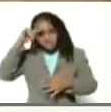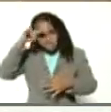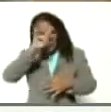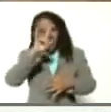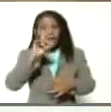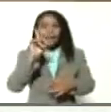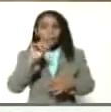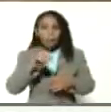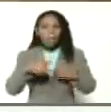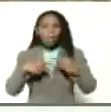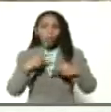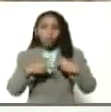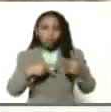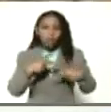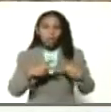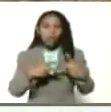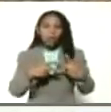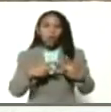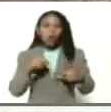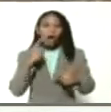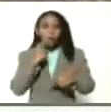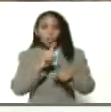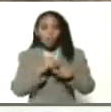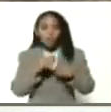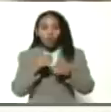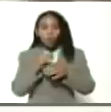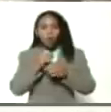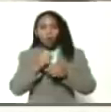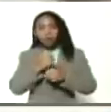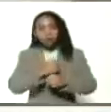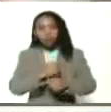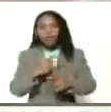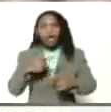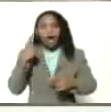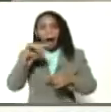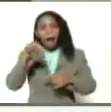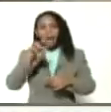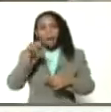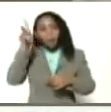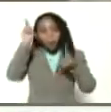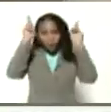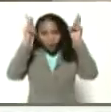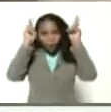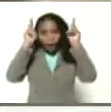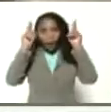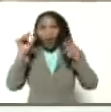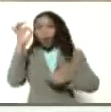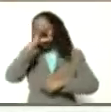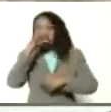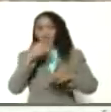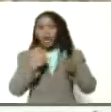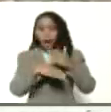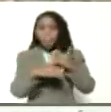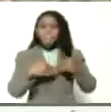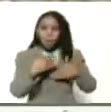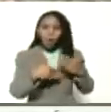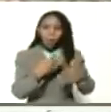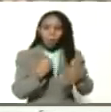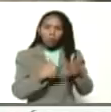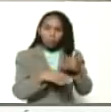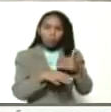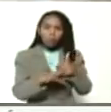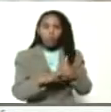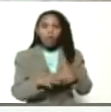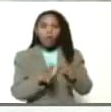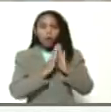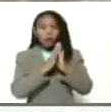me están produciendo tengo unos becerritos tengo conejos tengo cochinos y ahí vamos dándole con